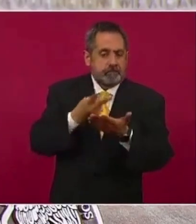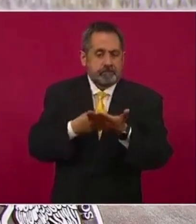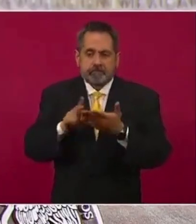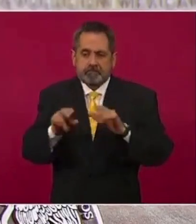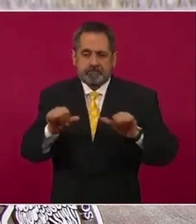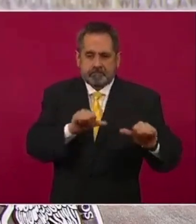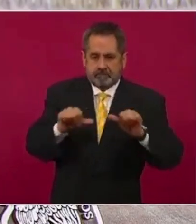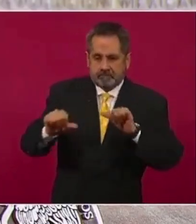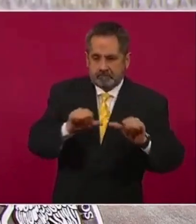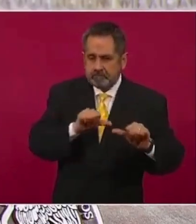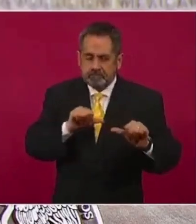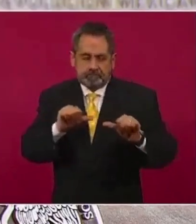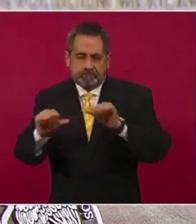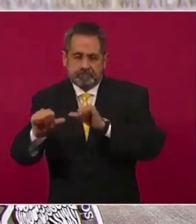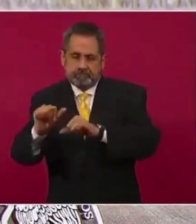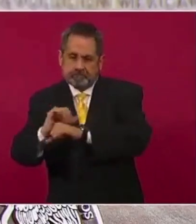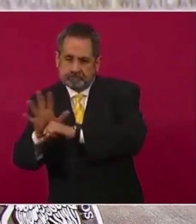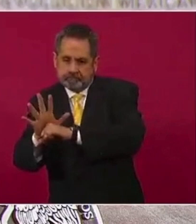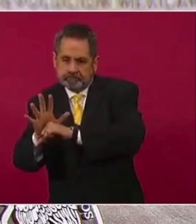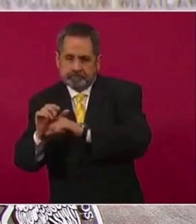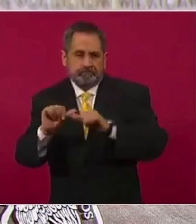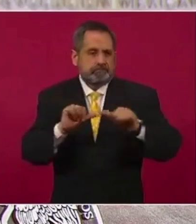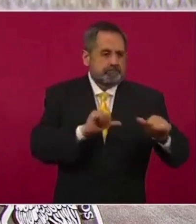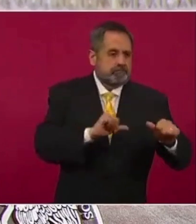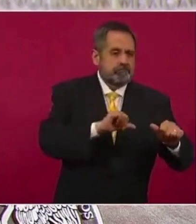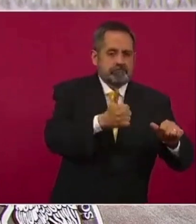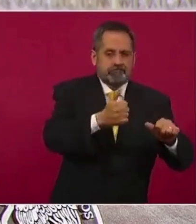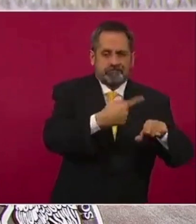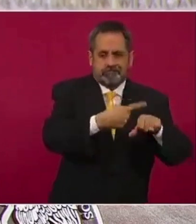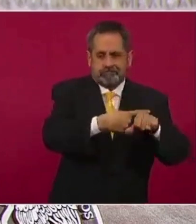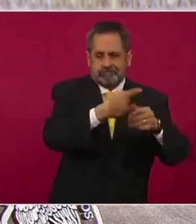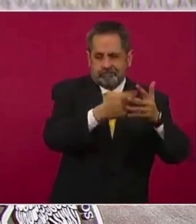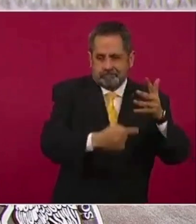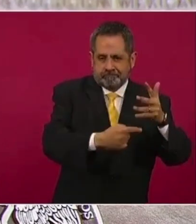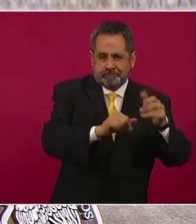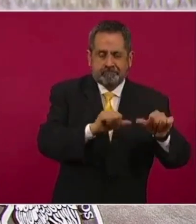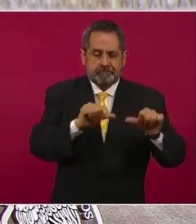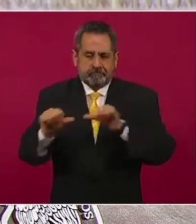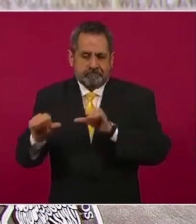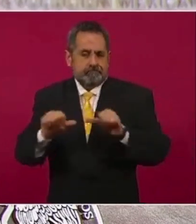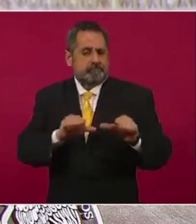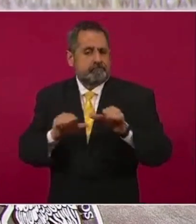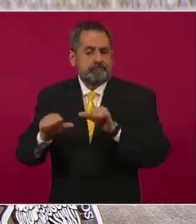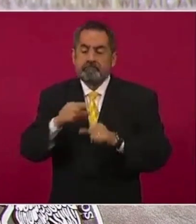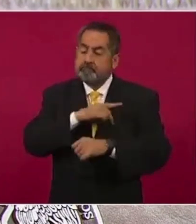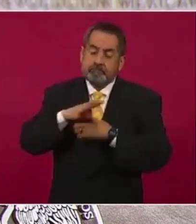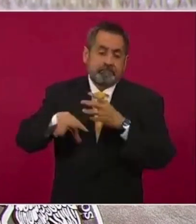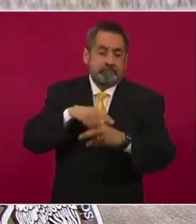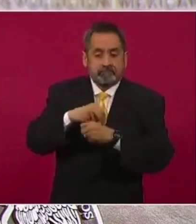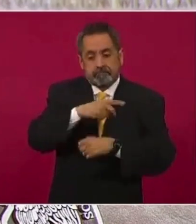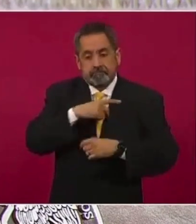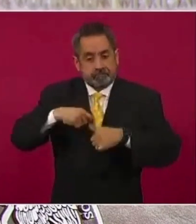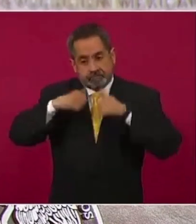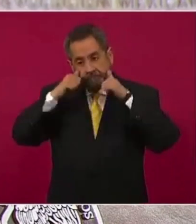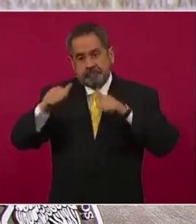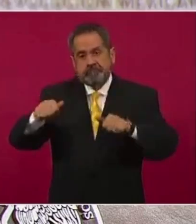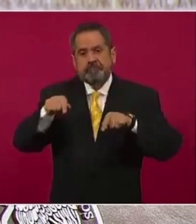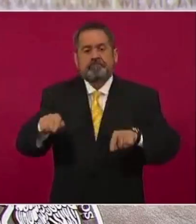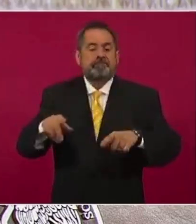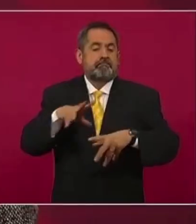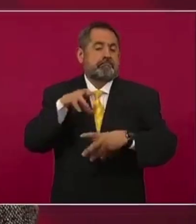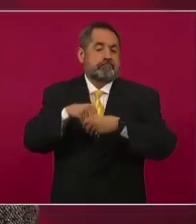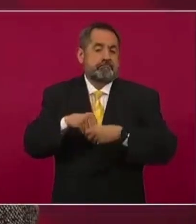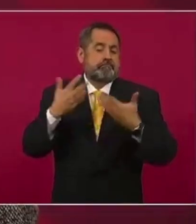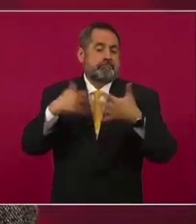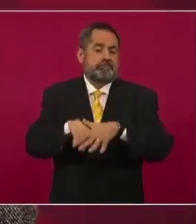a la emergencia sanitaria, a la pandemia, pero también a las otras enfermedades que, como ustedes saben, en